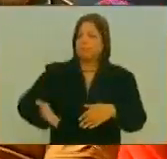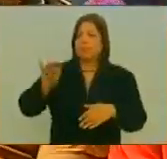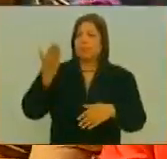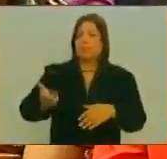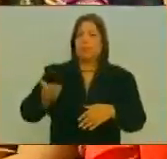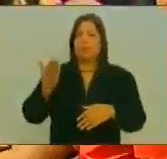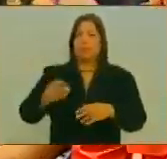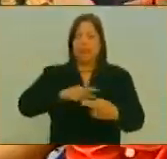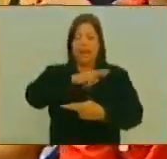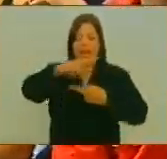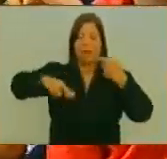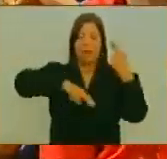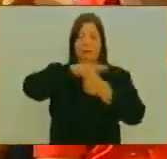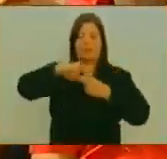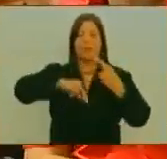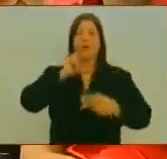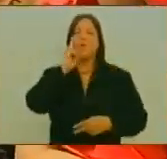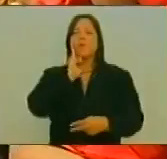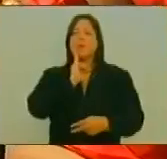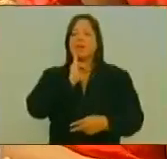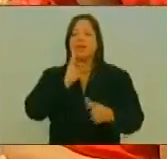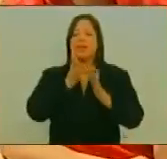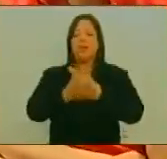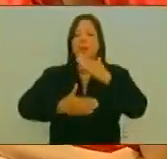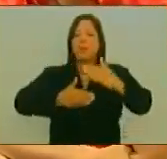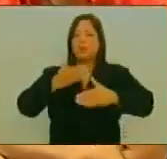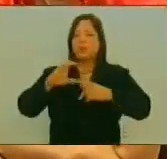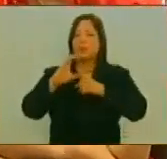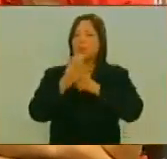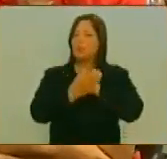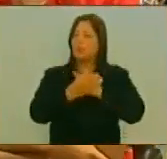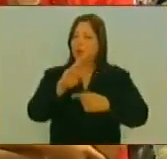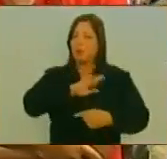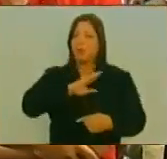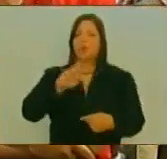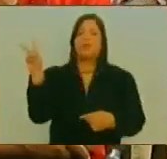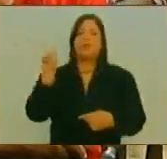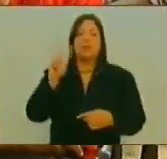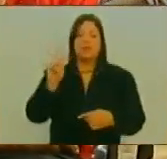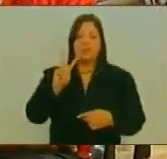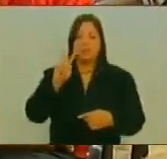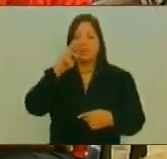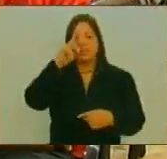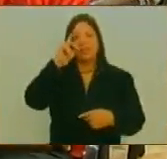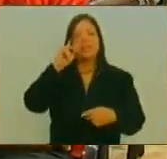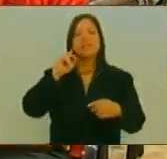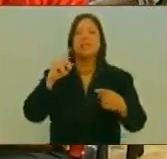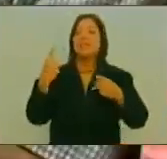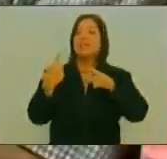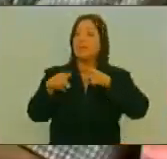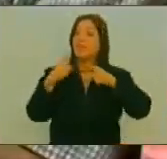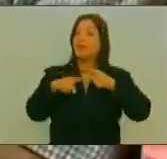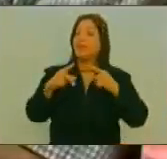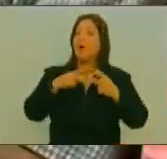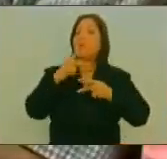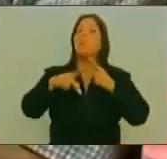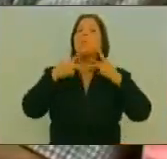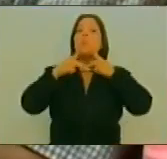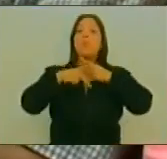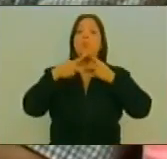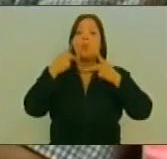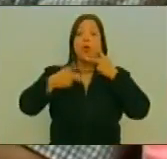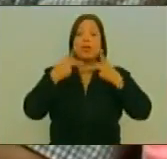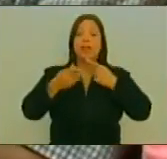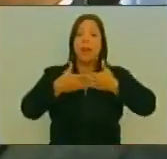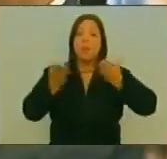Dada Por La Revolución Bolivariana En El Proceso Cultural Venezolano Con Las Diversas Políticas Públicas